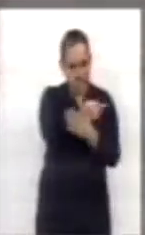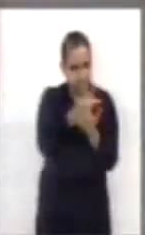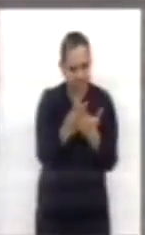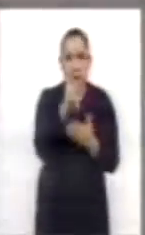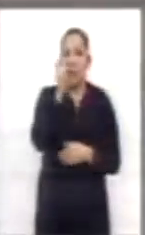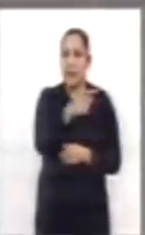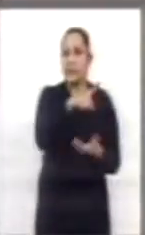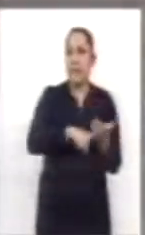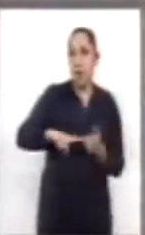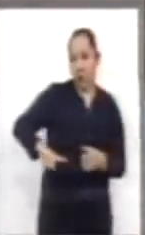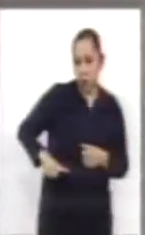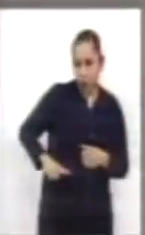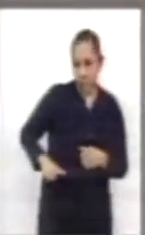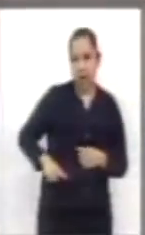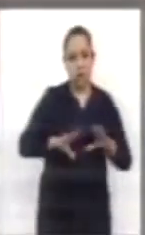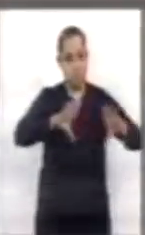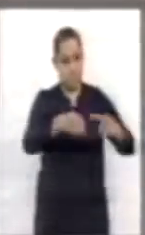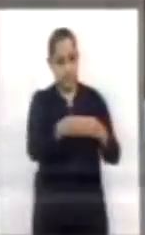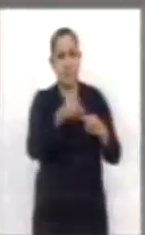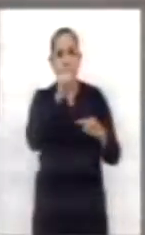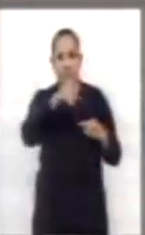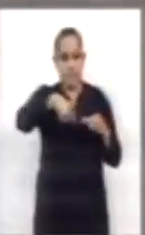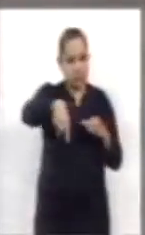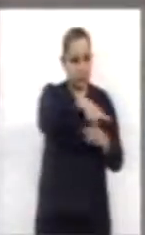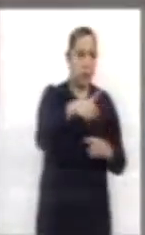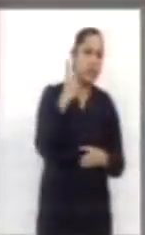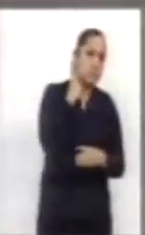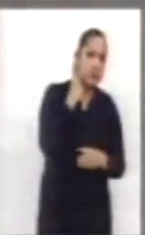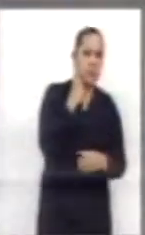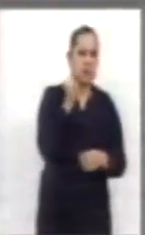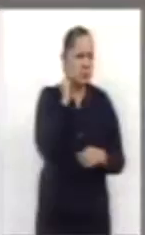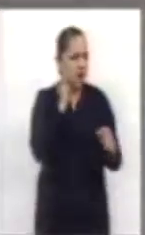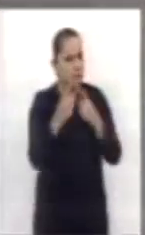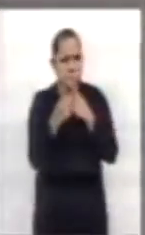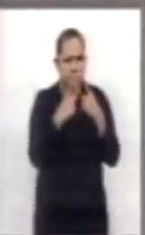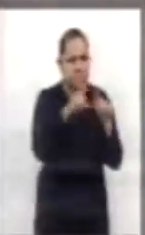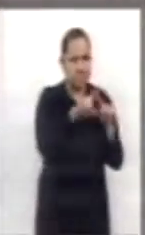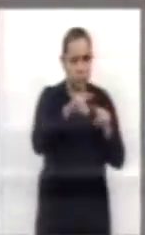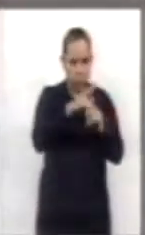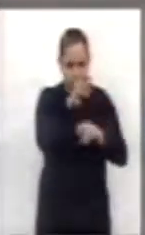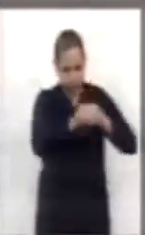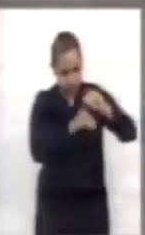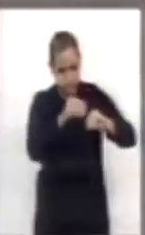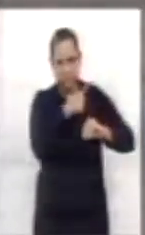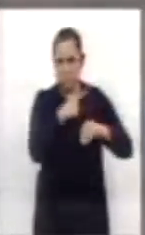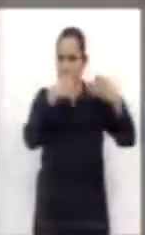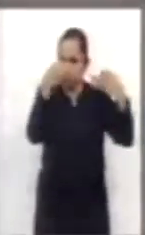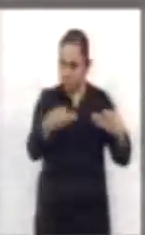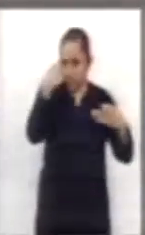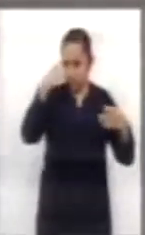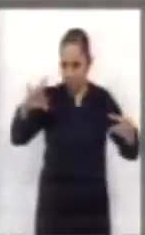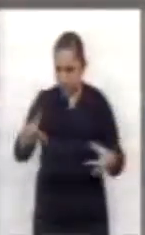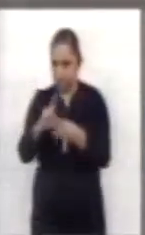del gobierno. Por ello, debe de ser responsable, eficiente y realmente solucionar las condiciones